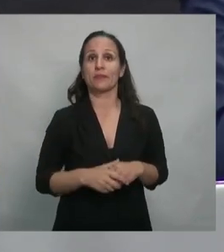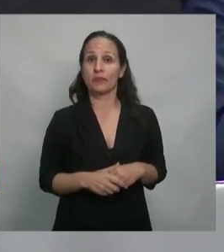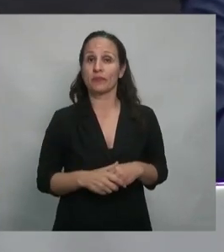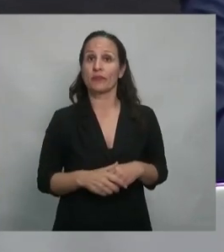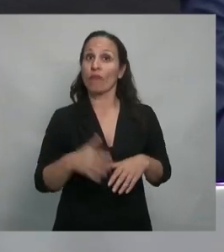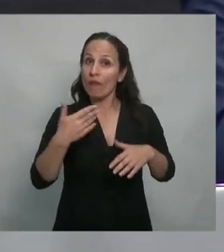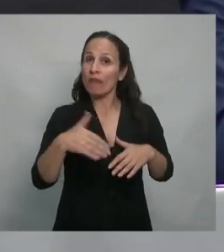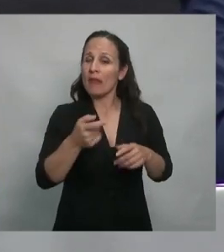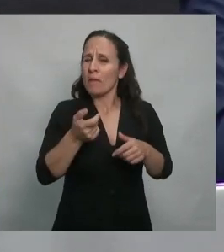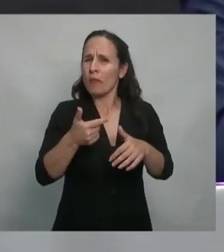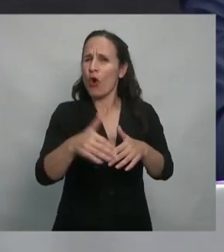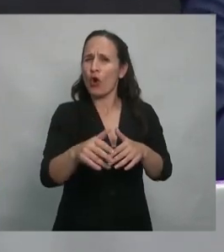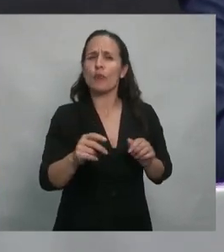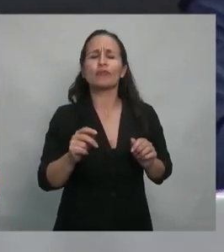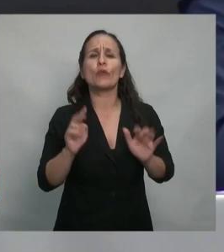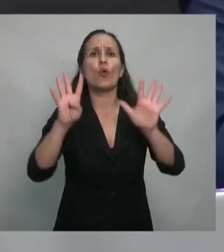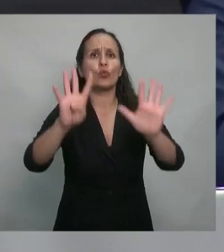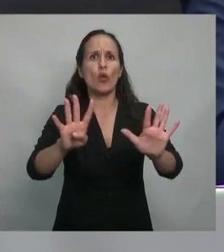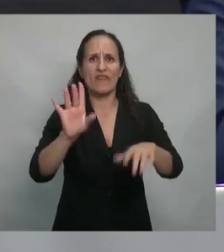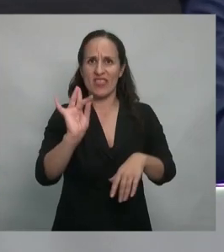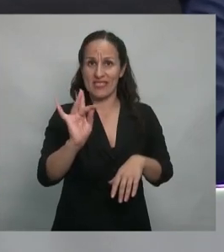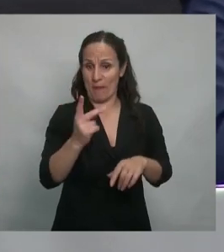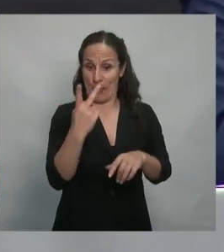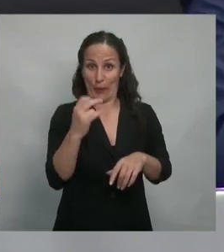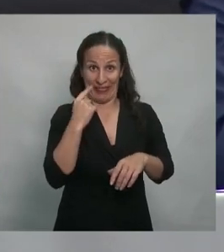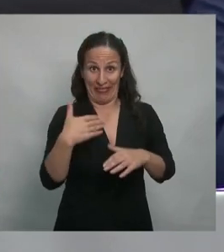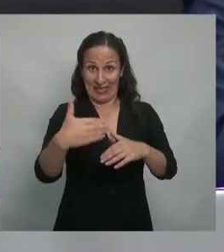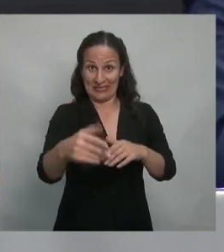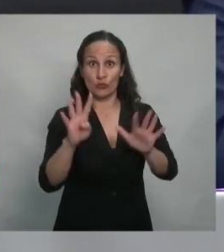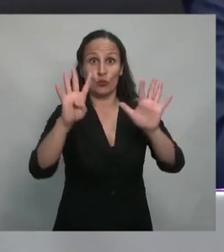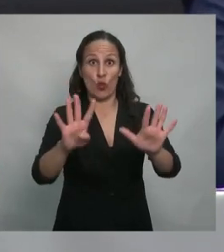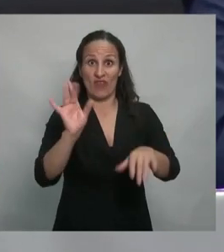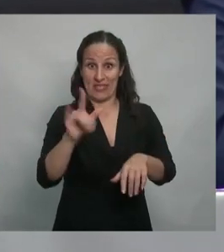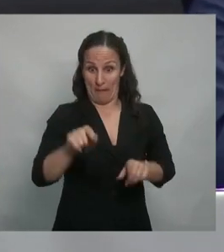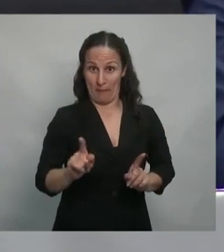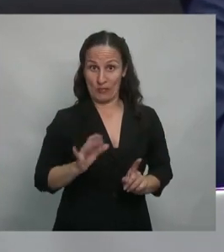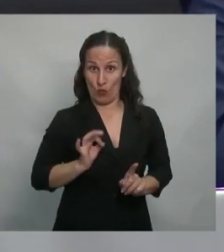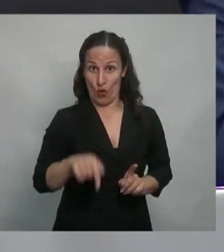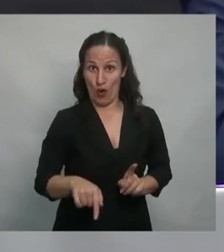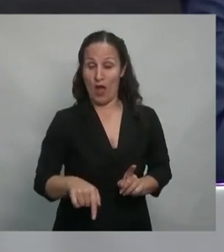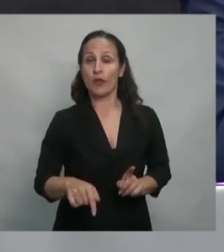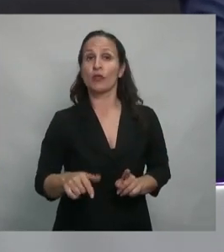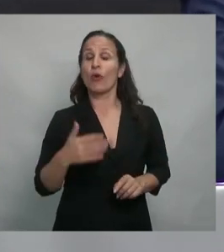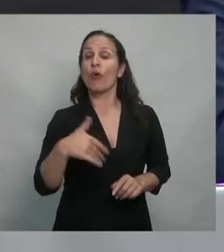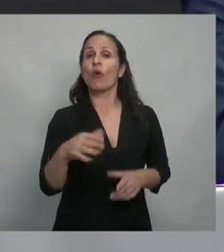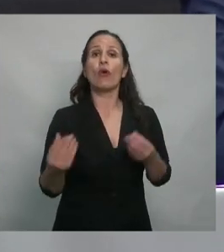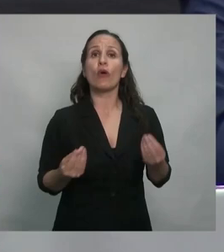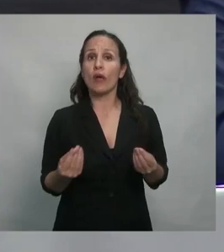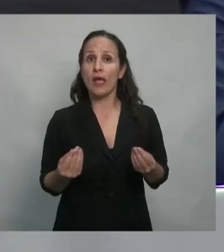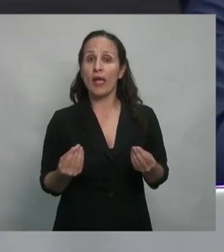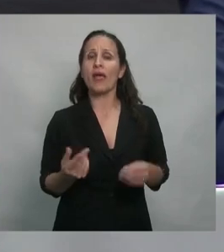dentro de pocos días, el 9 de diciembre, 20 días, 9 de diciembre de este año, se cumplen